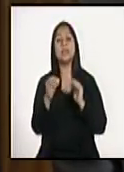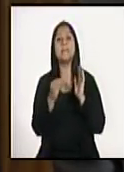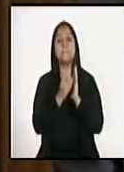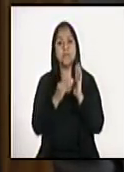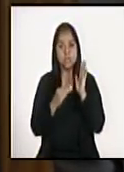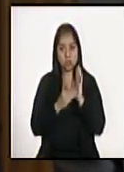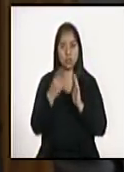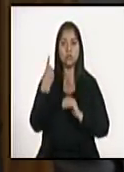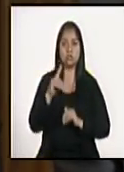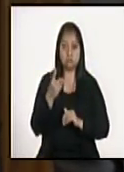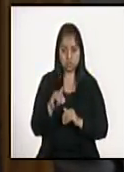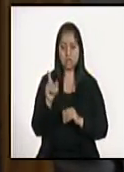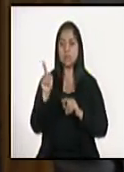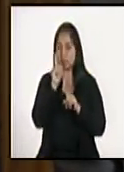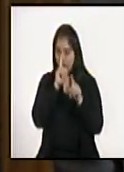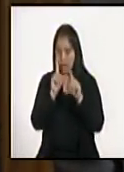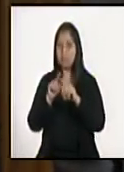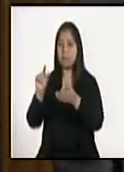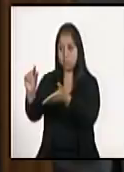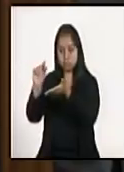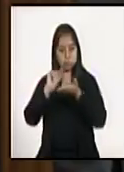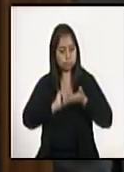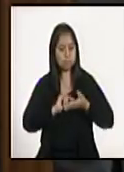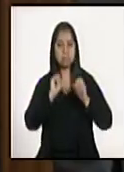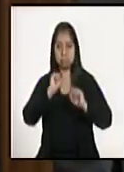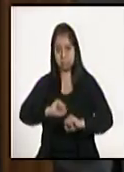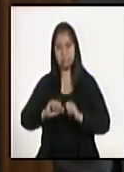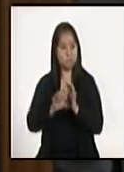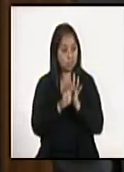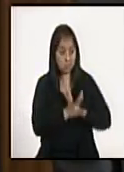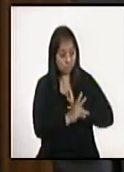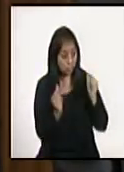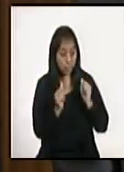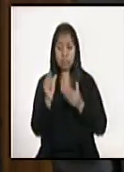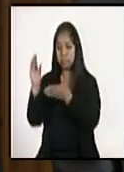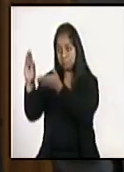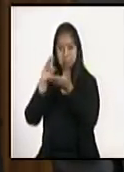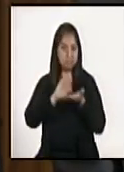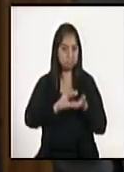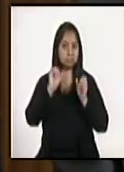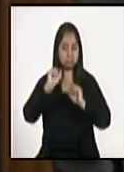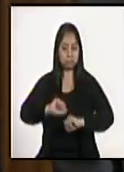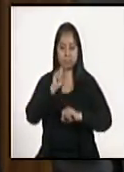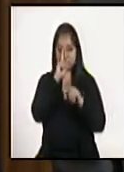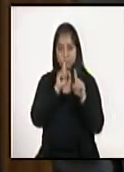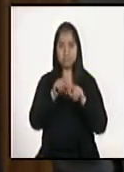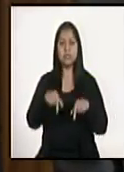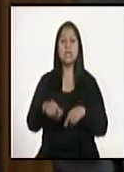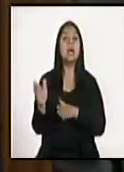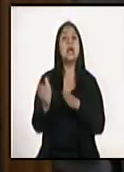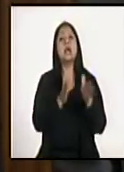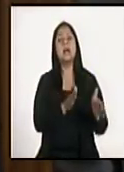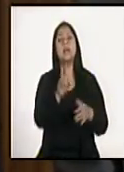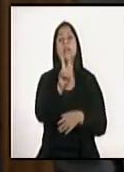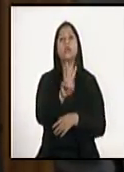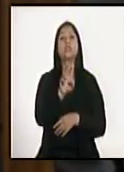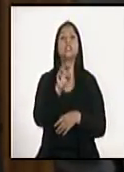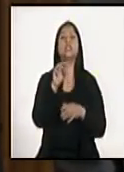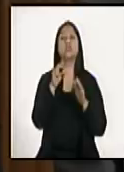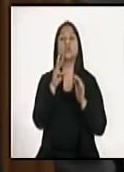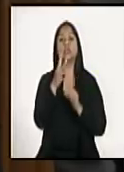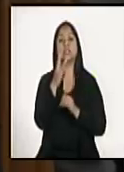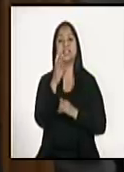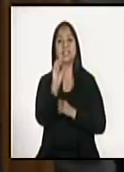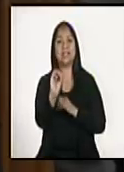también, que se lo podríamos también direccionar hacia lo que se está haciendo actualmente. Tenemos también doscientos treinta millones que